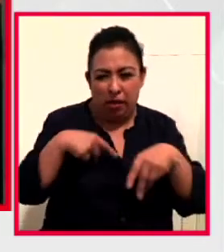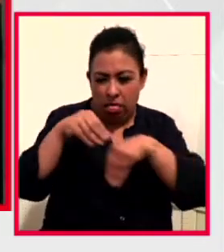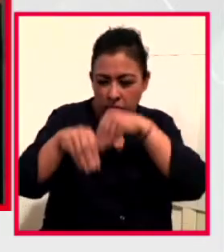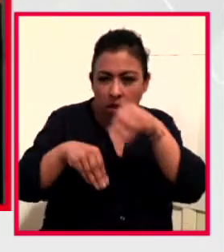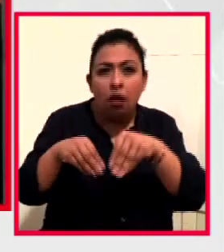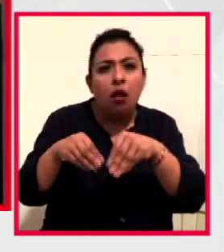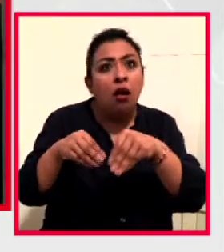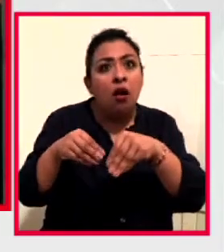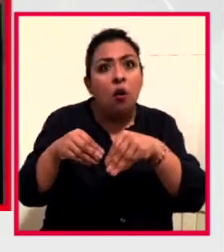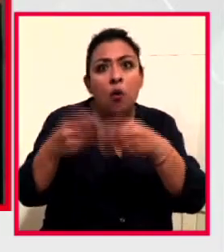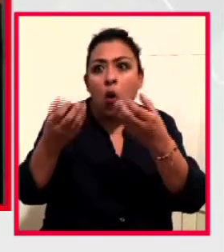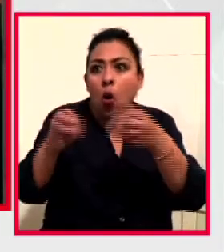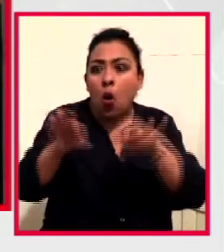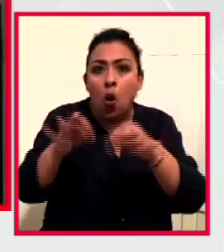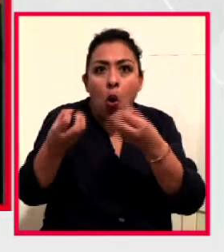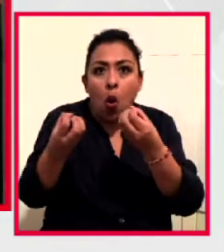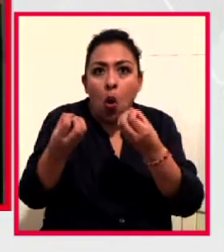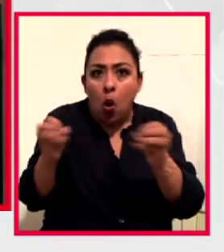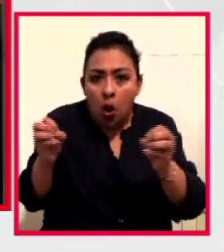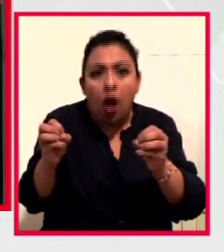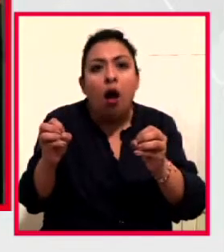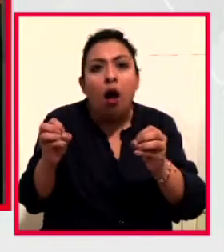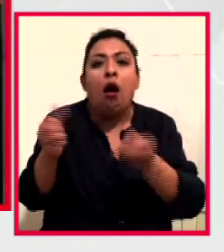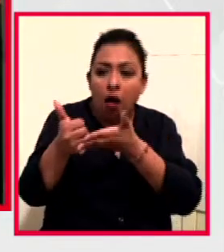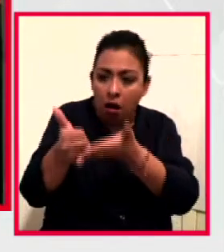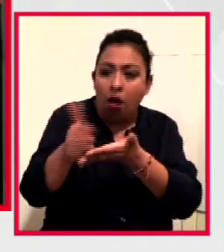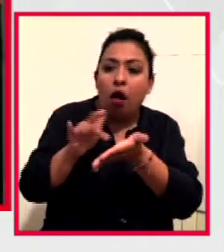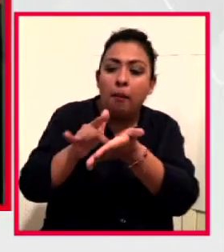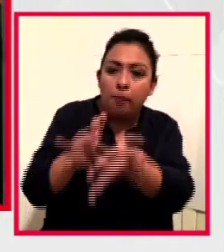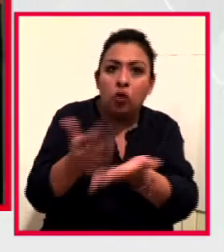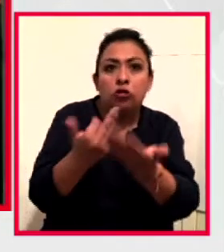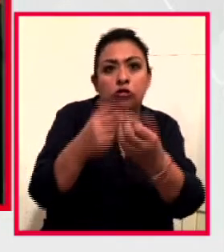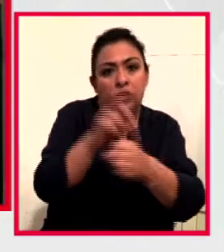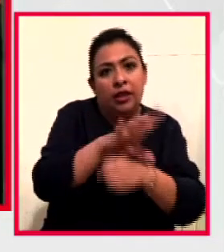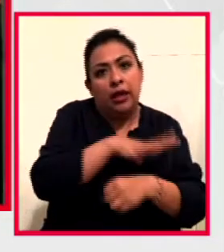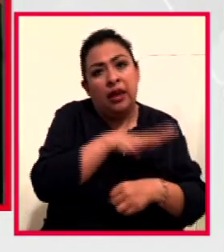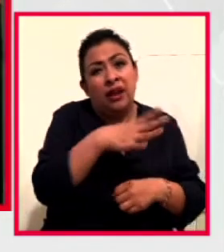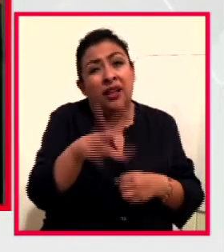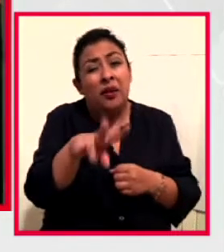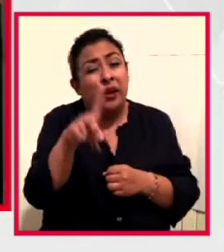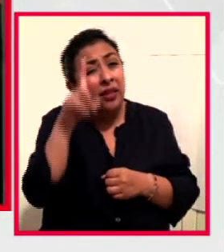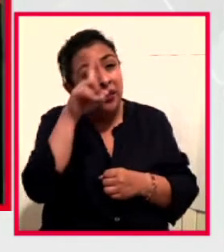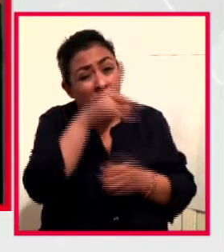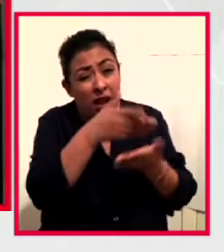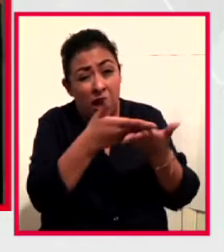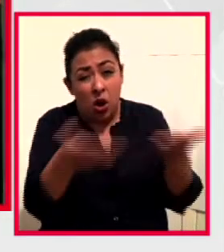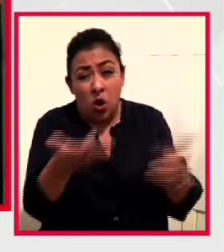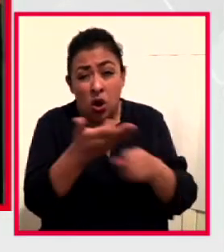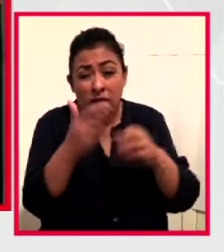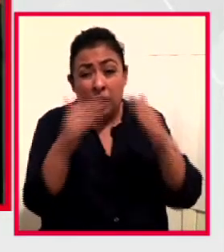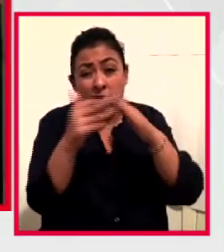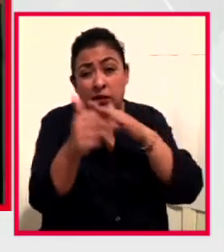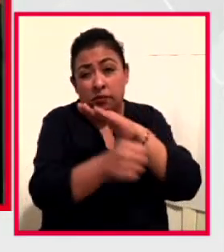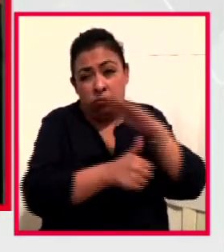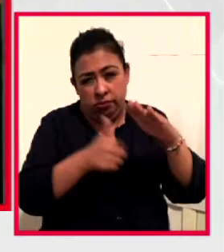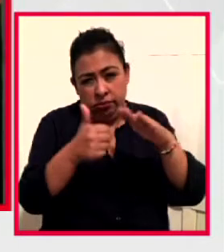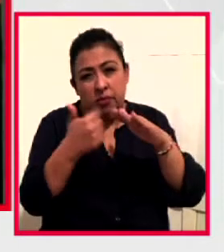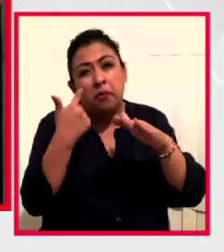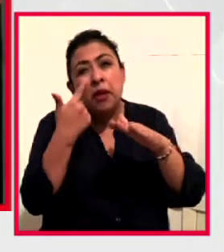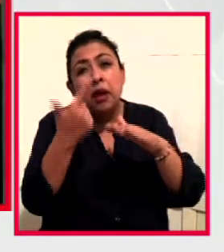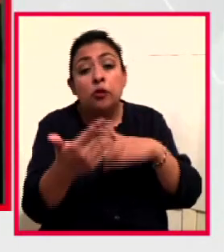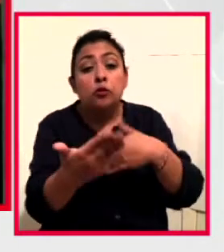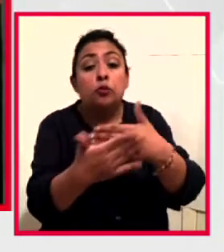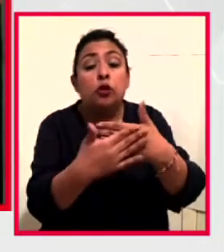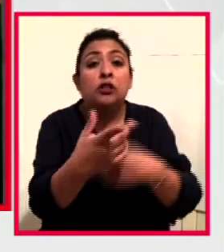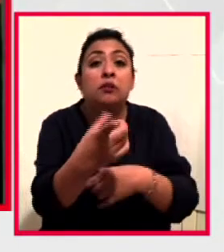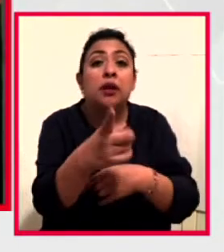esfuerzos y así apoyar a la sociedad en general? Y qué difícil en estas épocas de confinamiento, ya veremos por ahí de diciembre los hijos